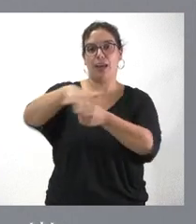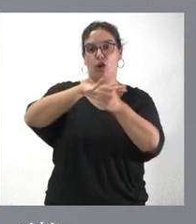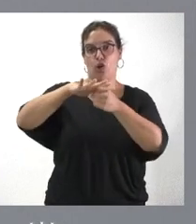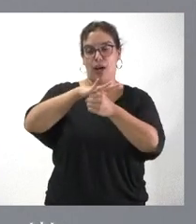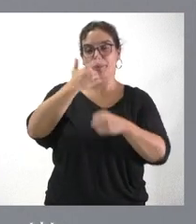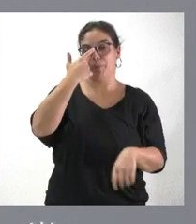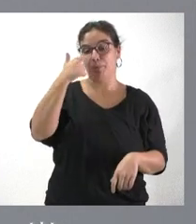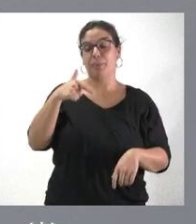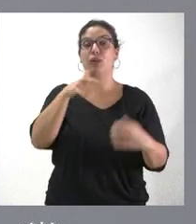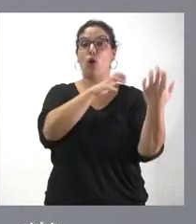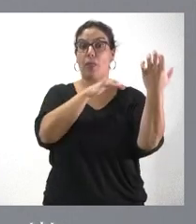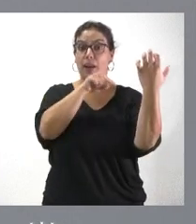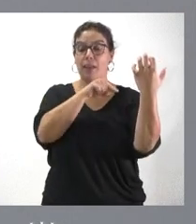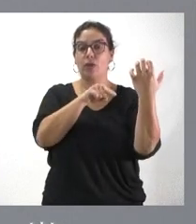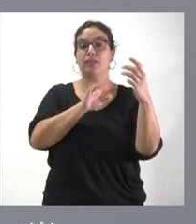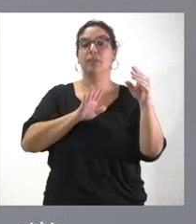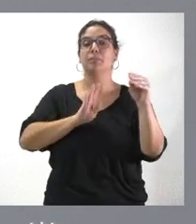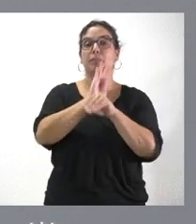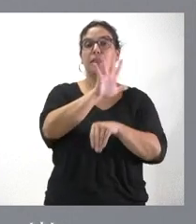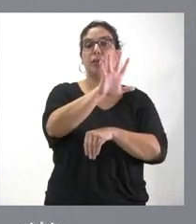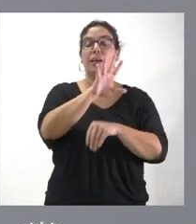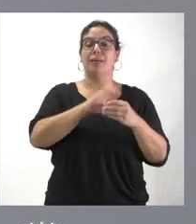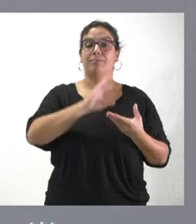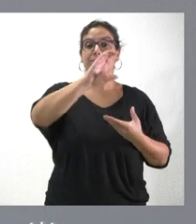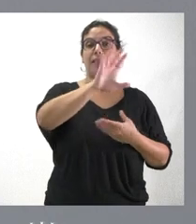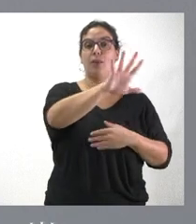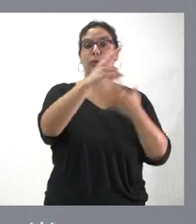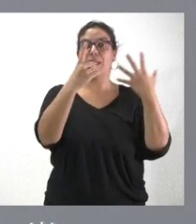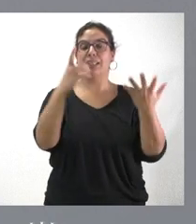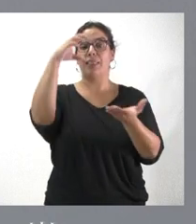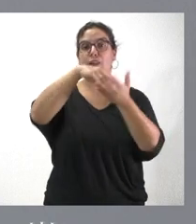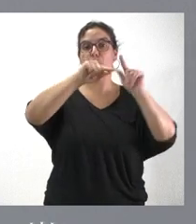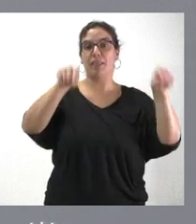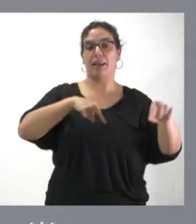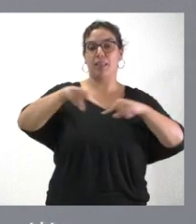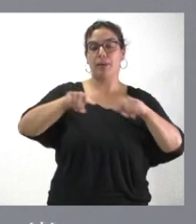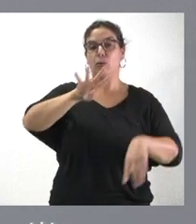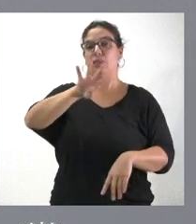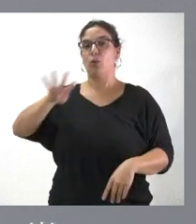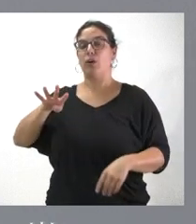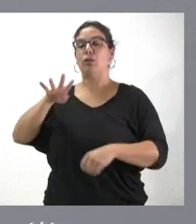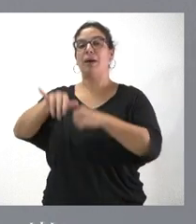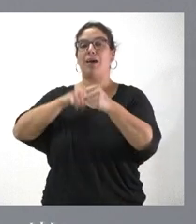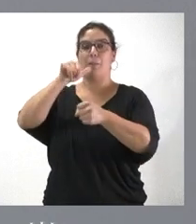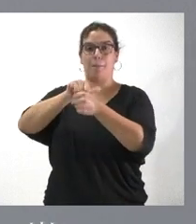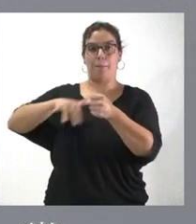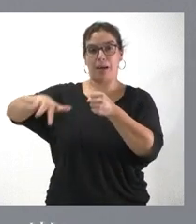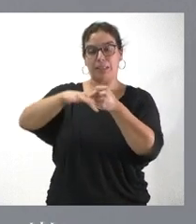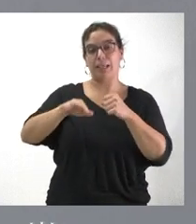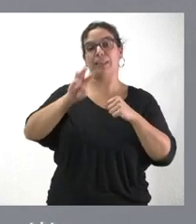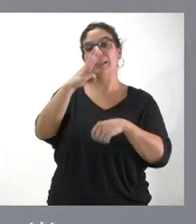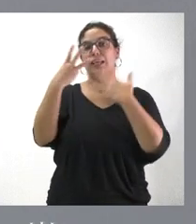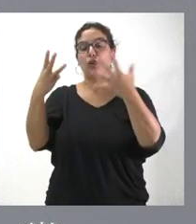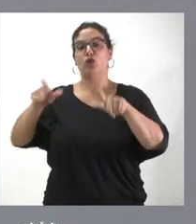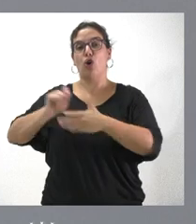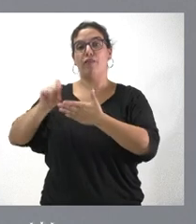Son ordenadores que se destinan 56 para centros provinciales de mando, 44 para bases aéreas, 38 para oficinas